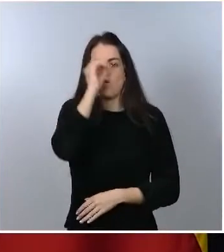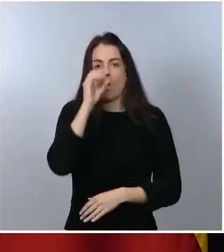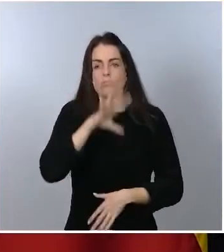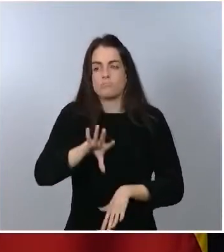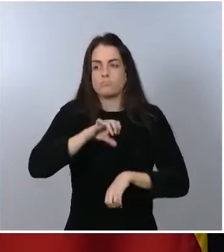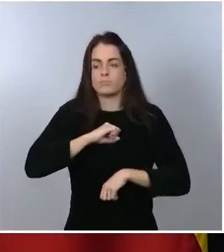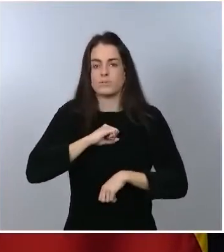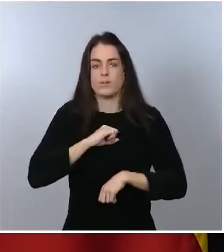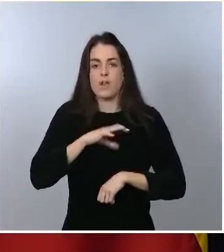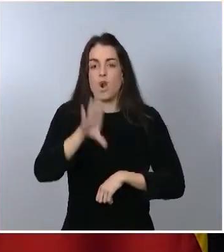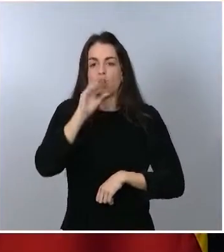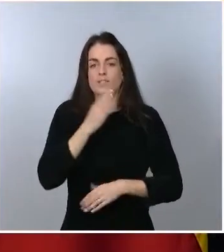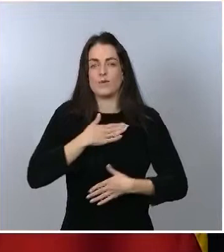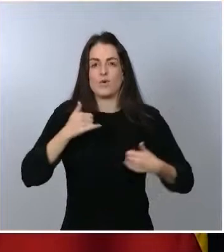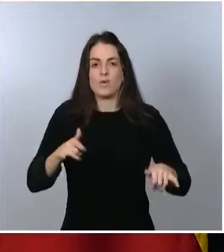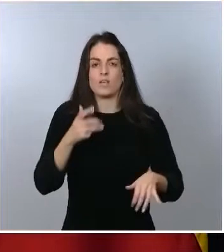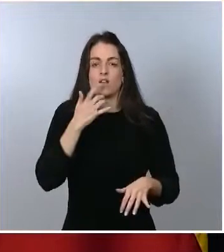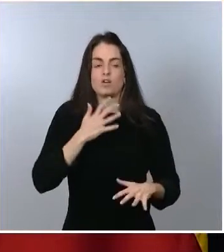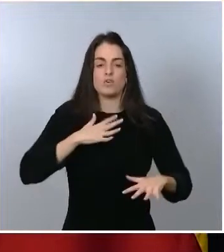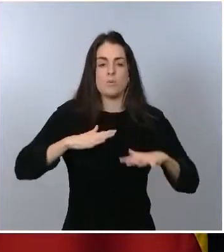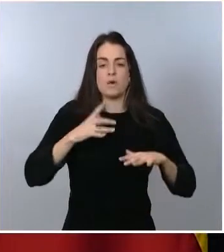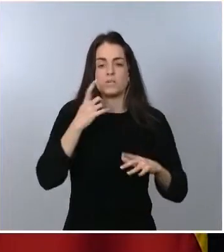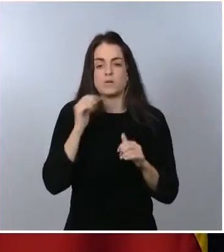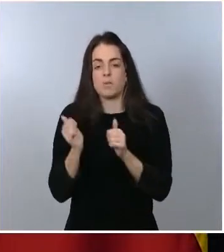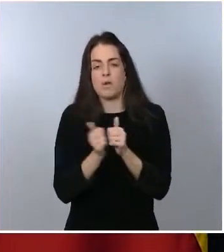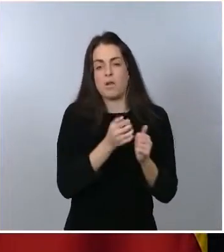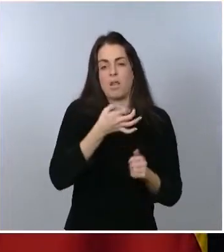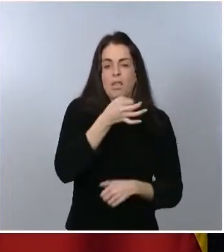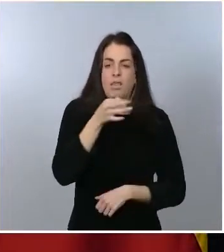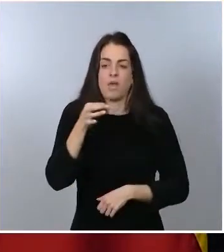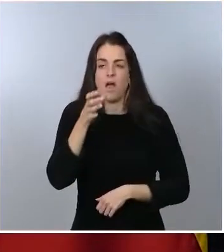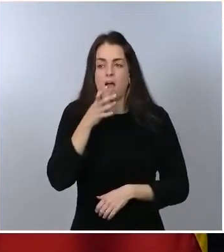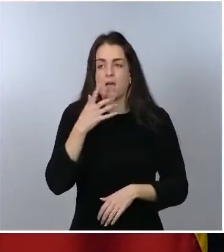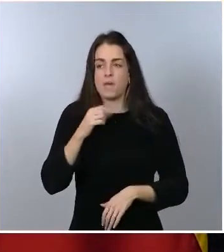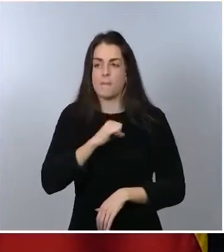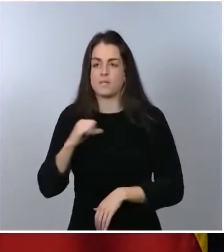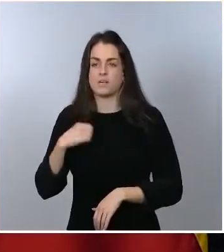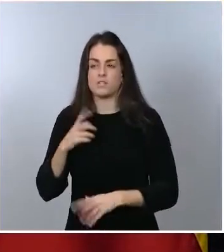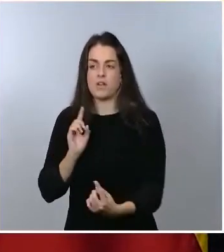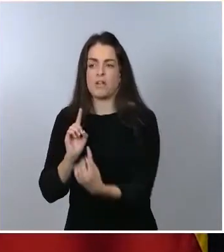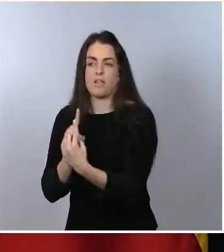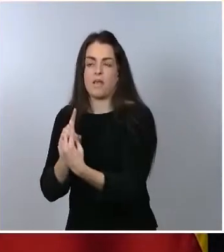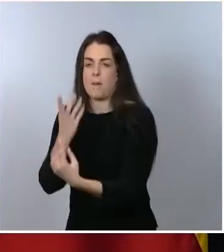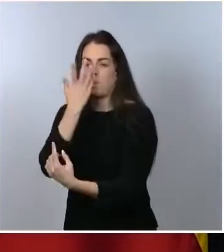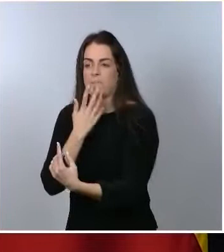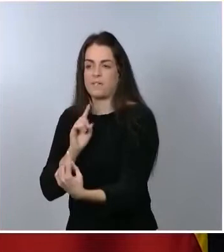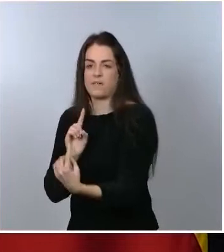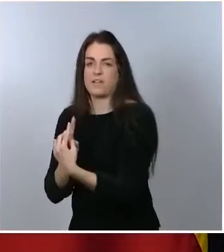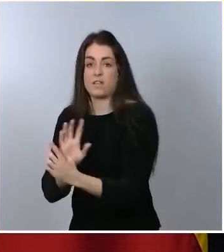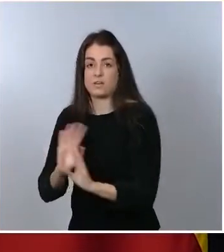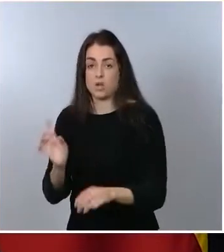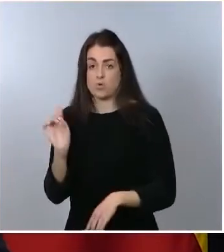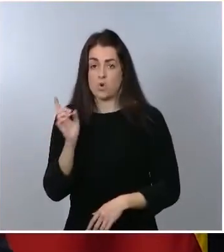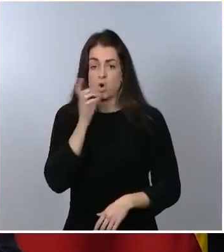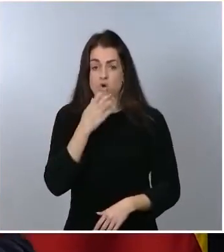yo no me he movido nunca por conveniencias ni por comodidades personales. Me siento con toda unidad de un servidor público y estoy